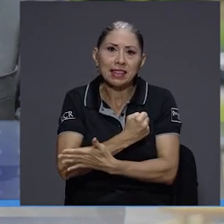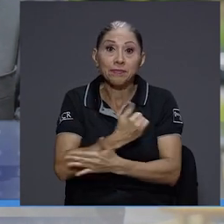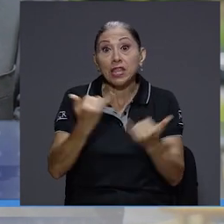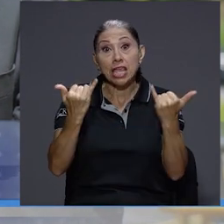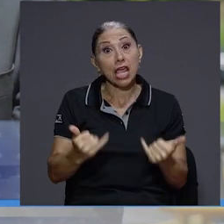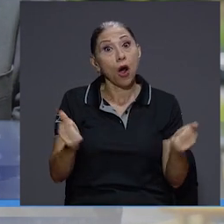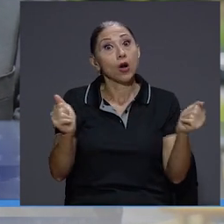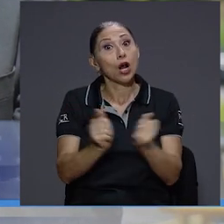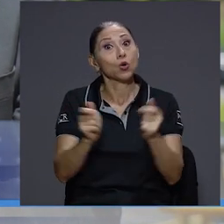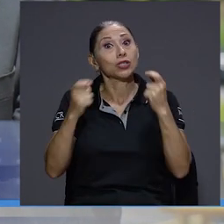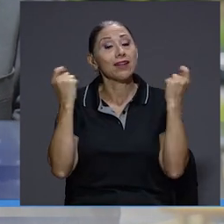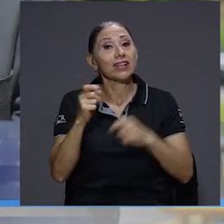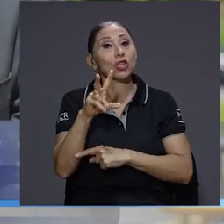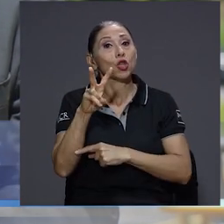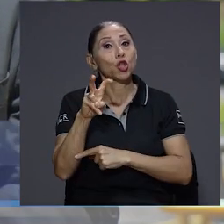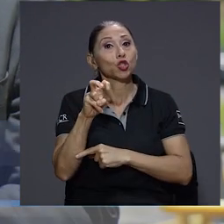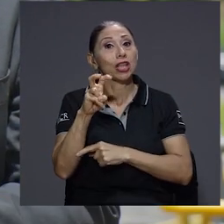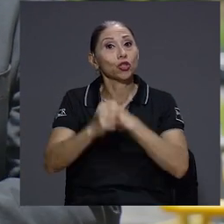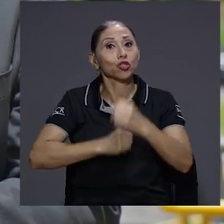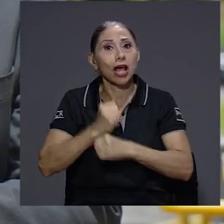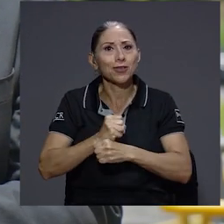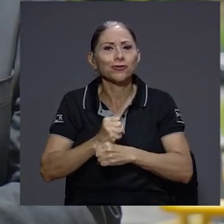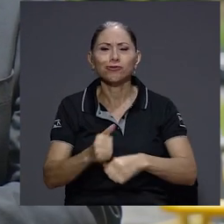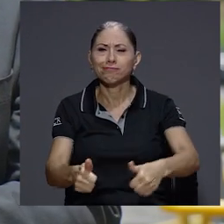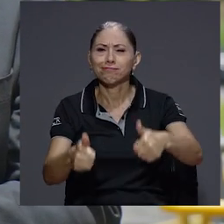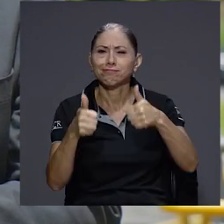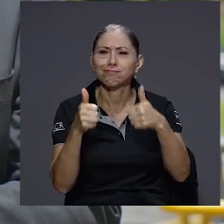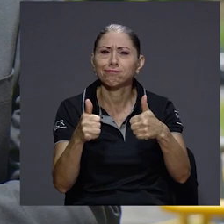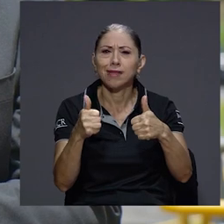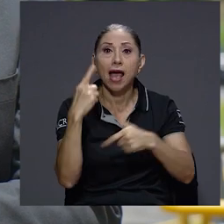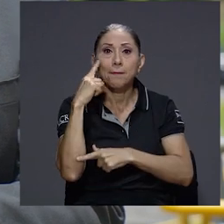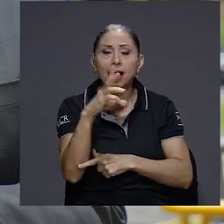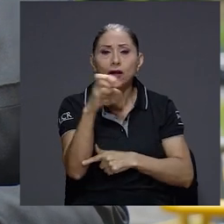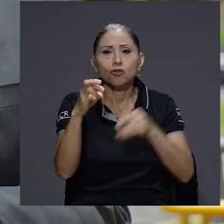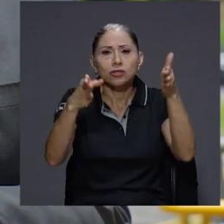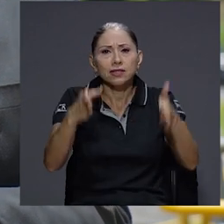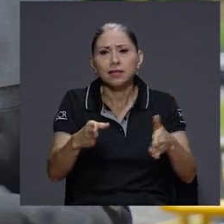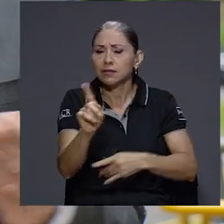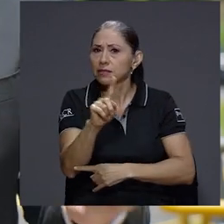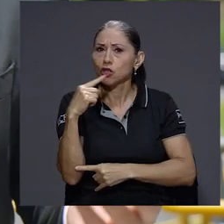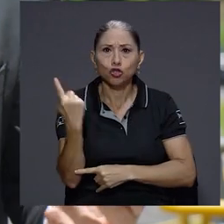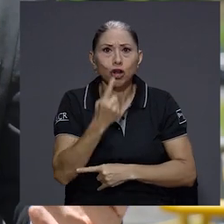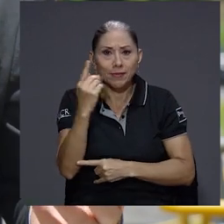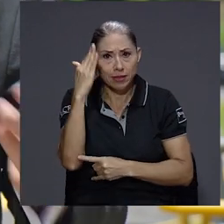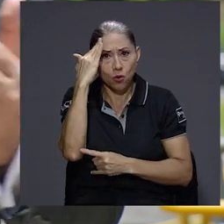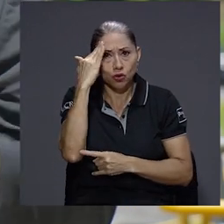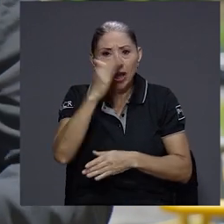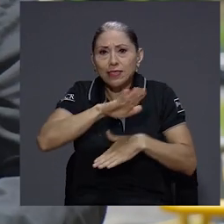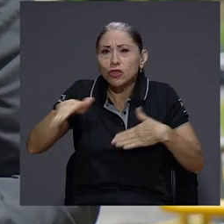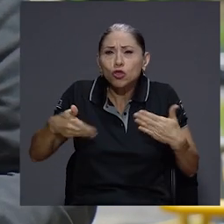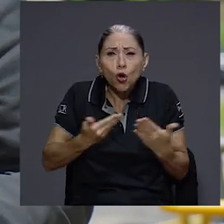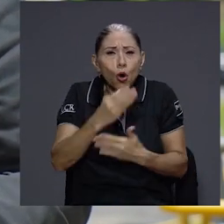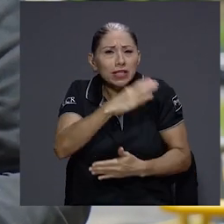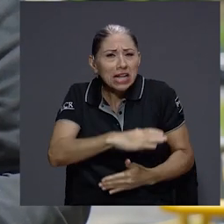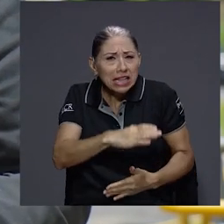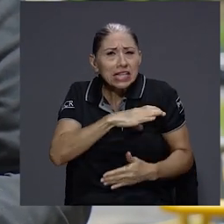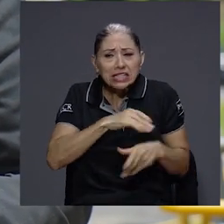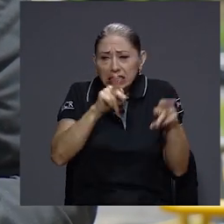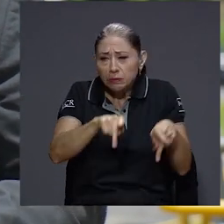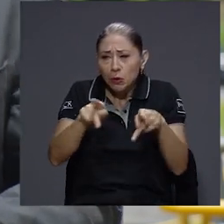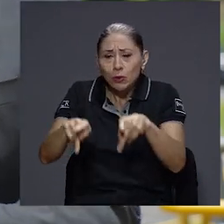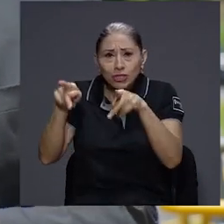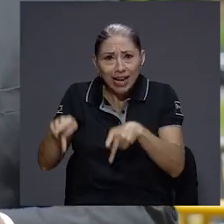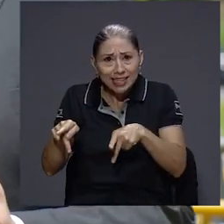bicentenario se ha considerado la idónea para que los costarricenses no solamente conozcan todos los factores y personajes que se